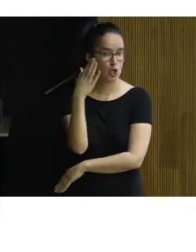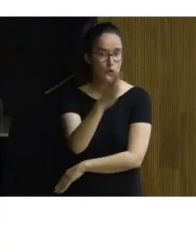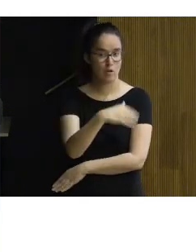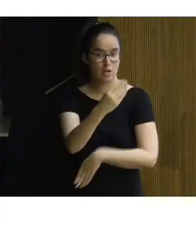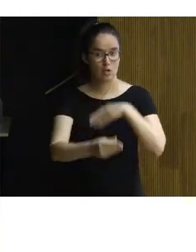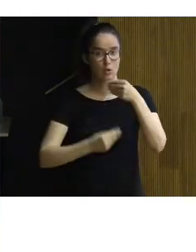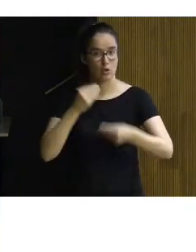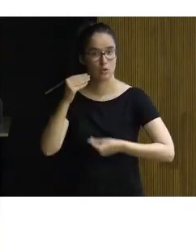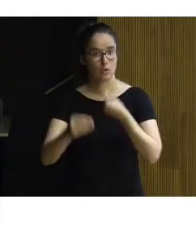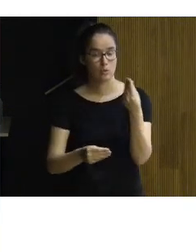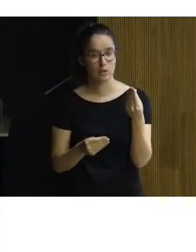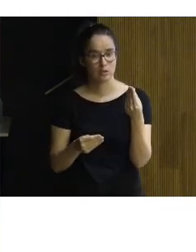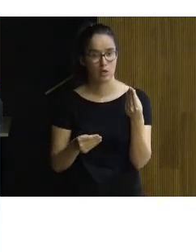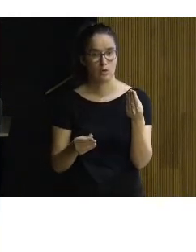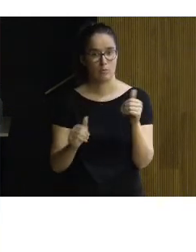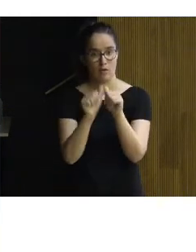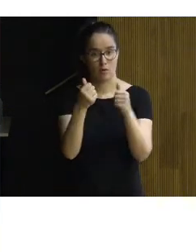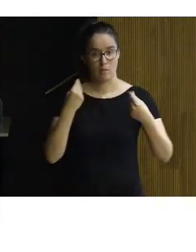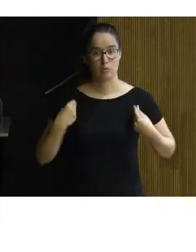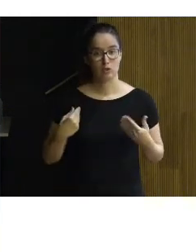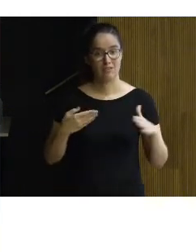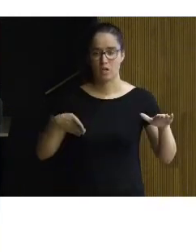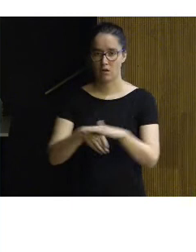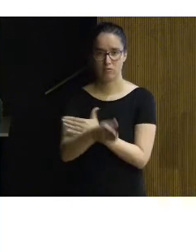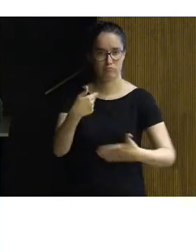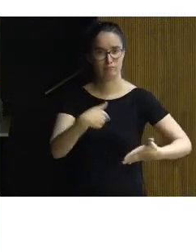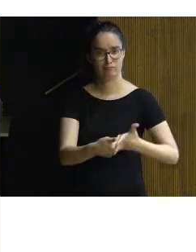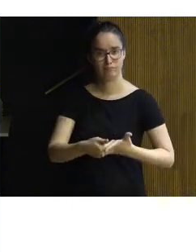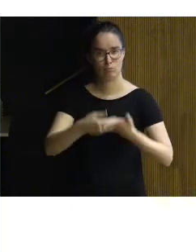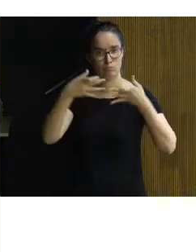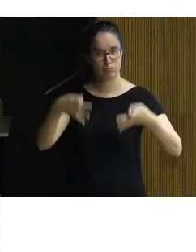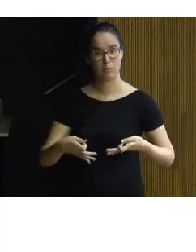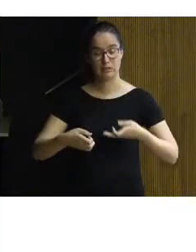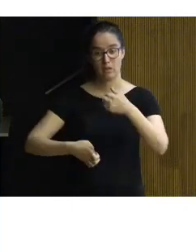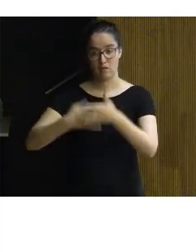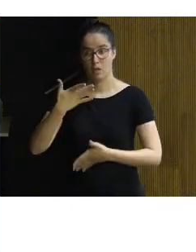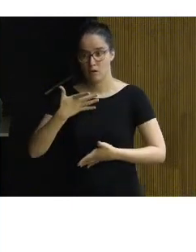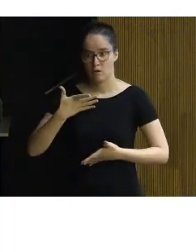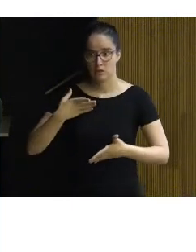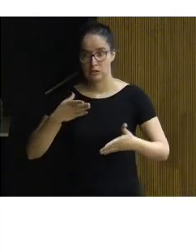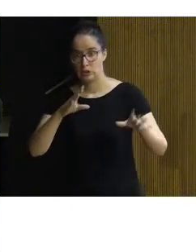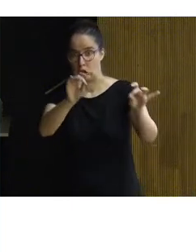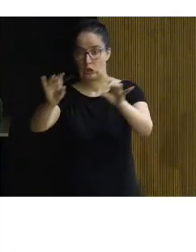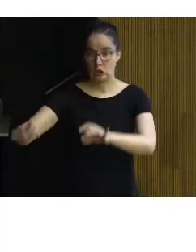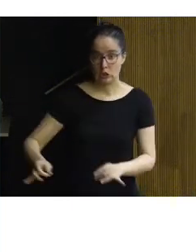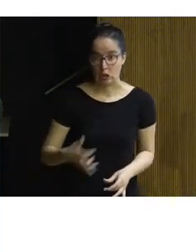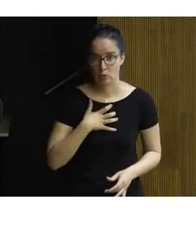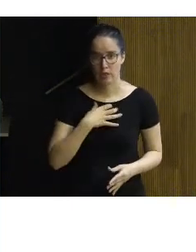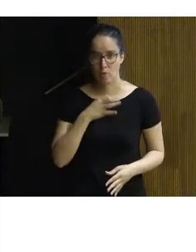usarlo para de esa manera garantizar la accesibilidad a ese edificio que no parecía que se pudiera tocar. sea,